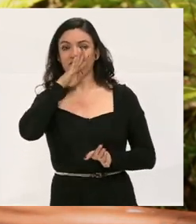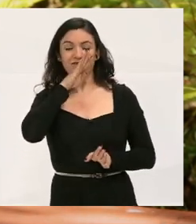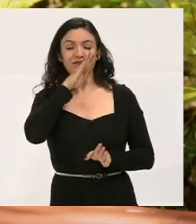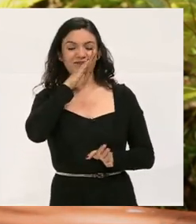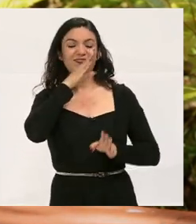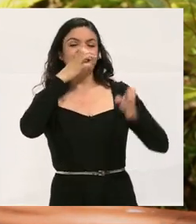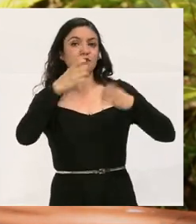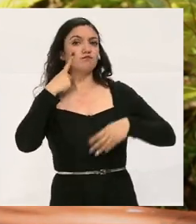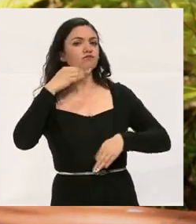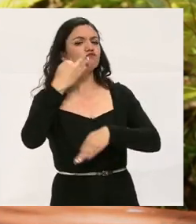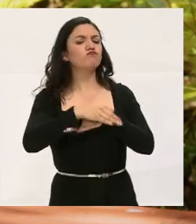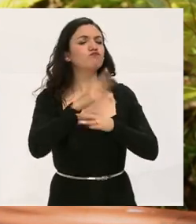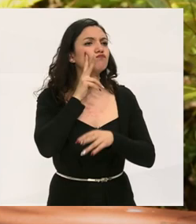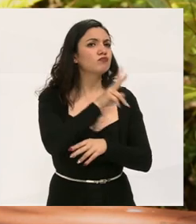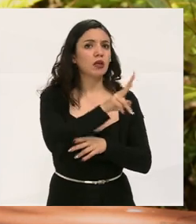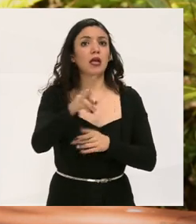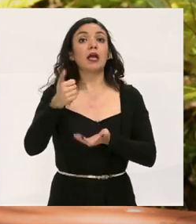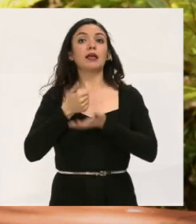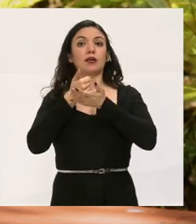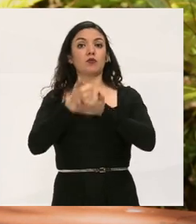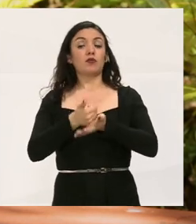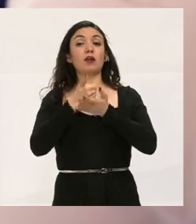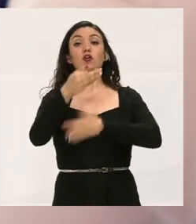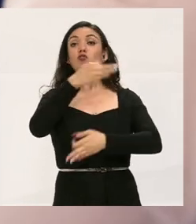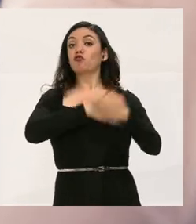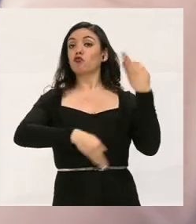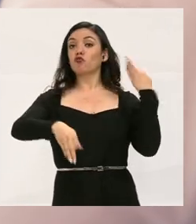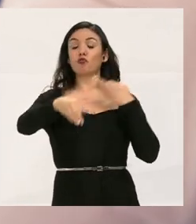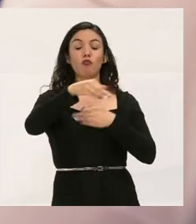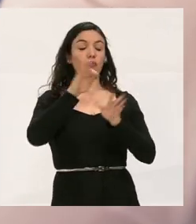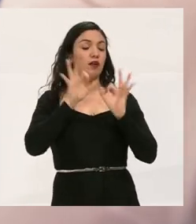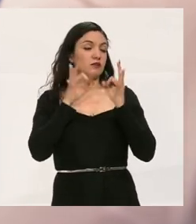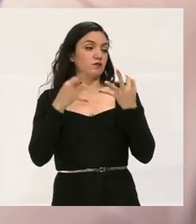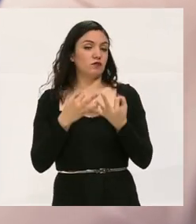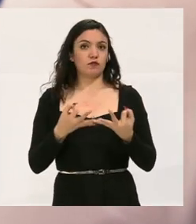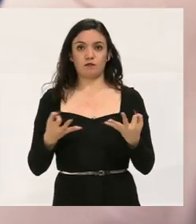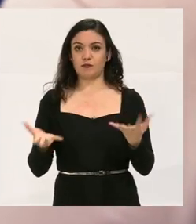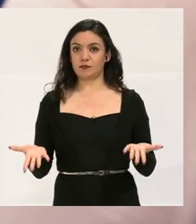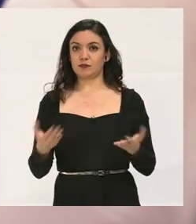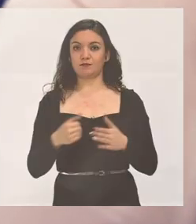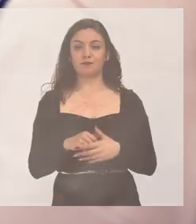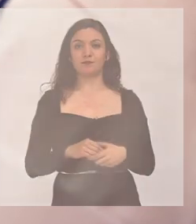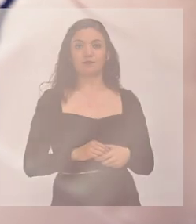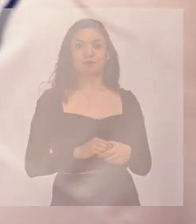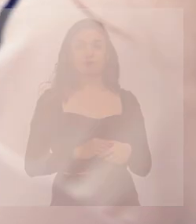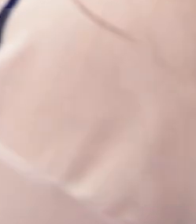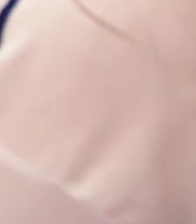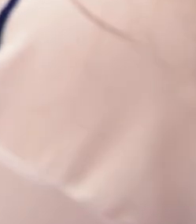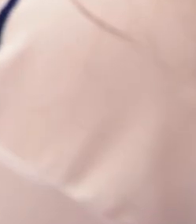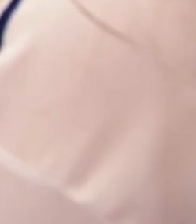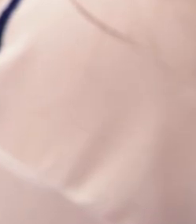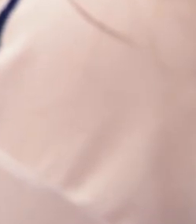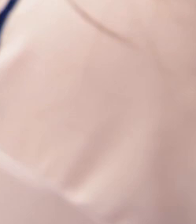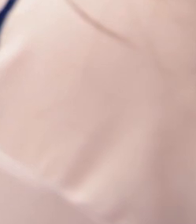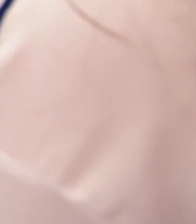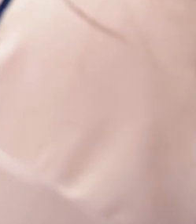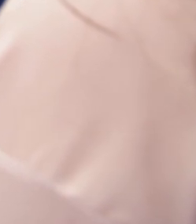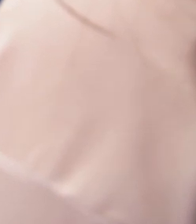Entonces sí tenemos que estar como papás, estar al pendiente de ellos y ayudarlos en todos los aspectos.